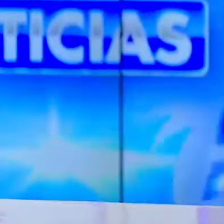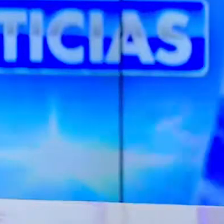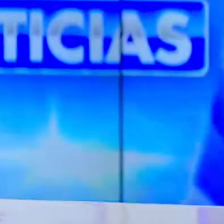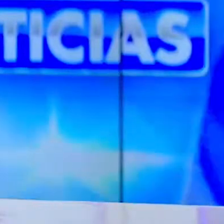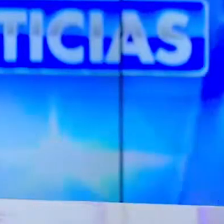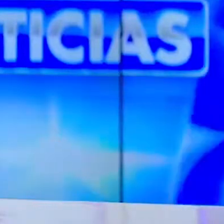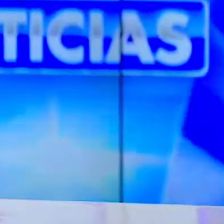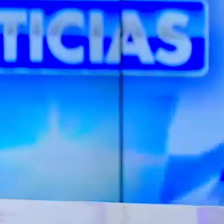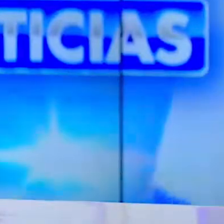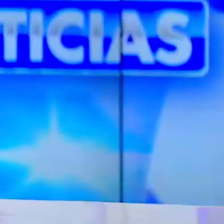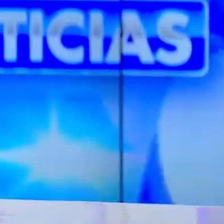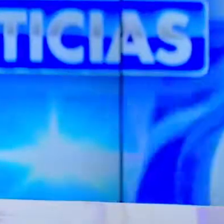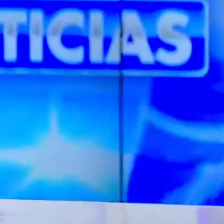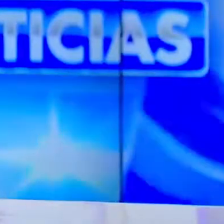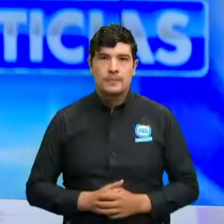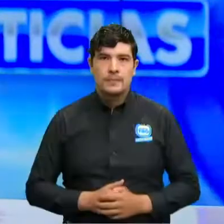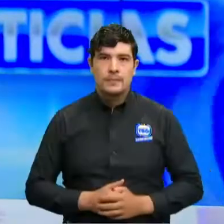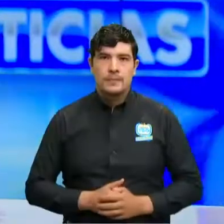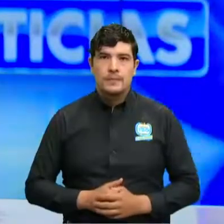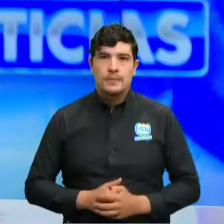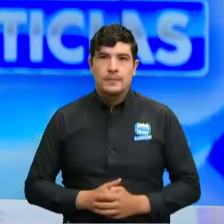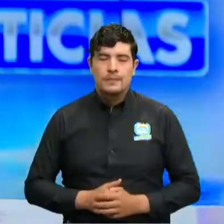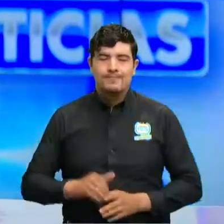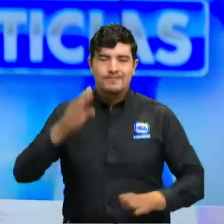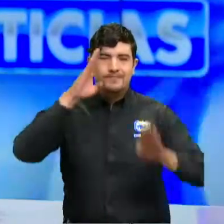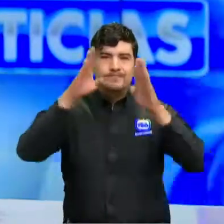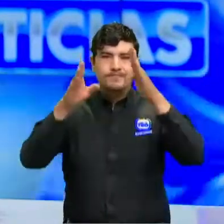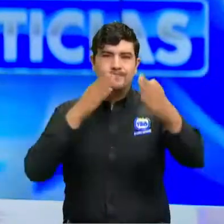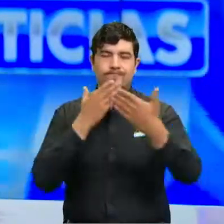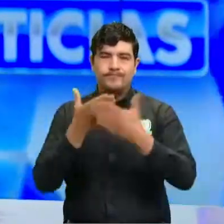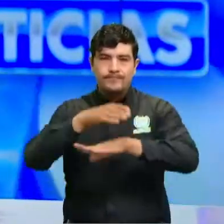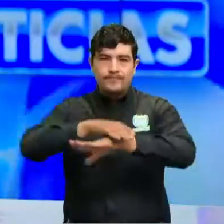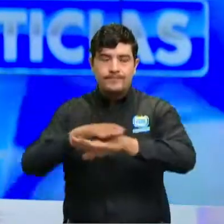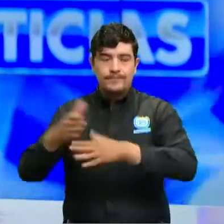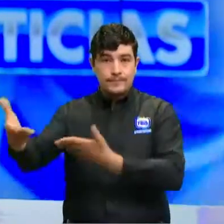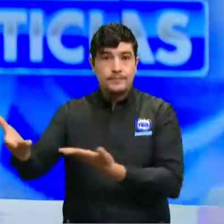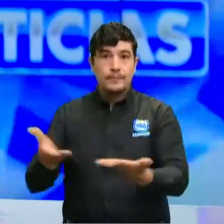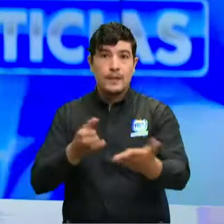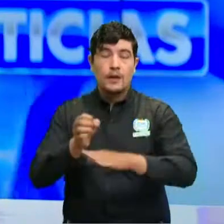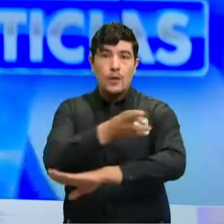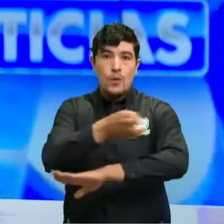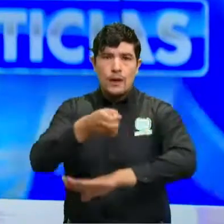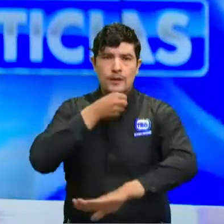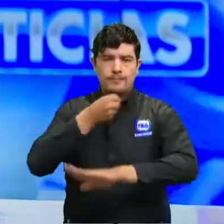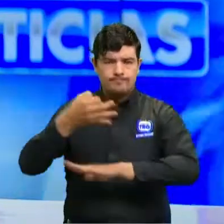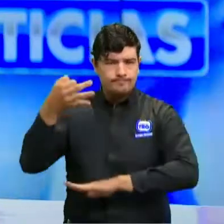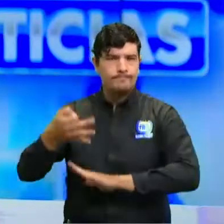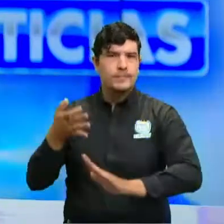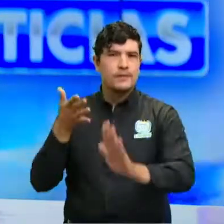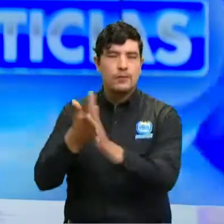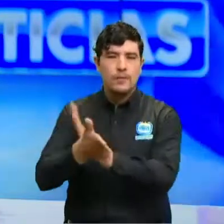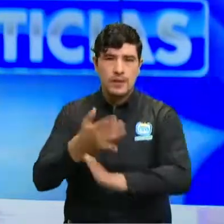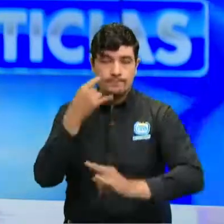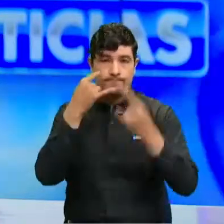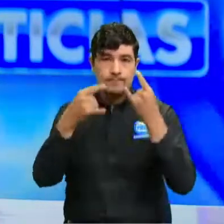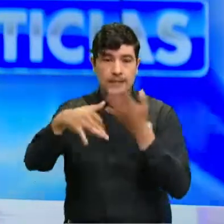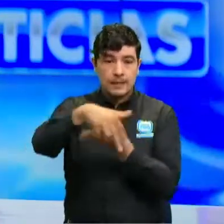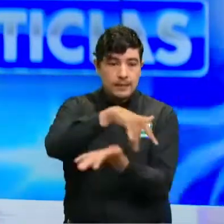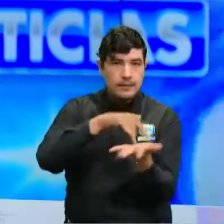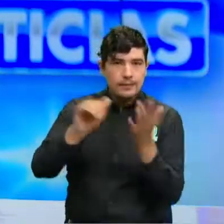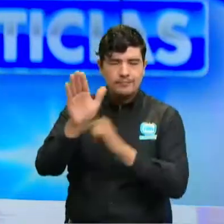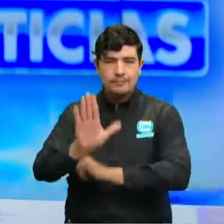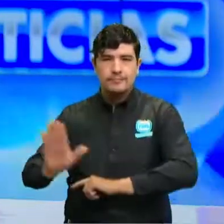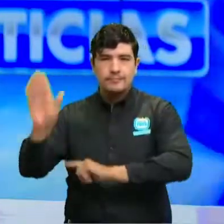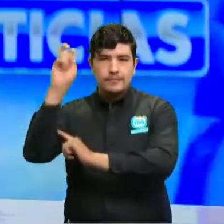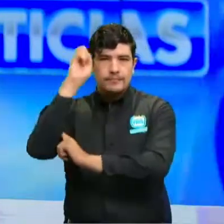Buenas tardes, bienvenidos a la emisión central de Oriente Noticias. Como siempre, un placer acompañarlos a esta hora con toda la información de interés del Gran Santander. Y